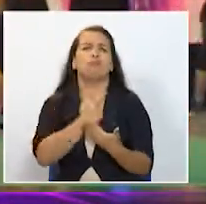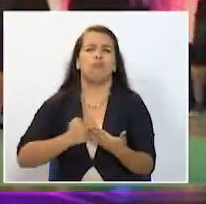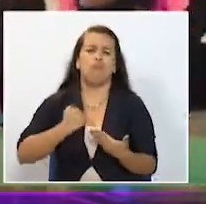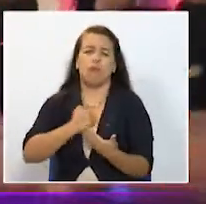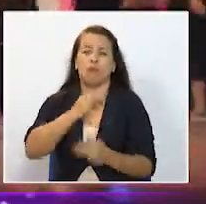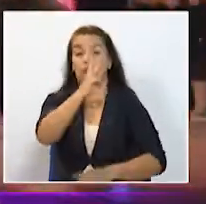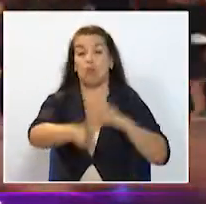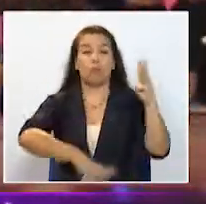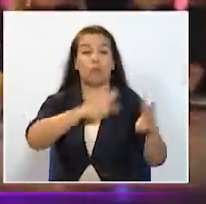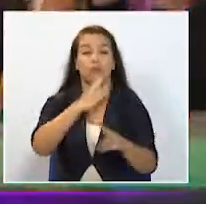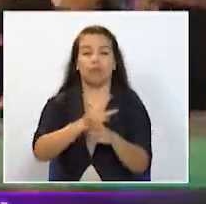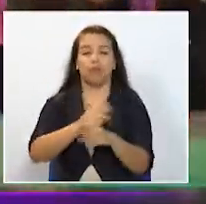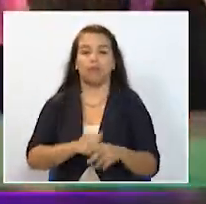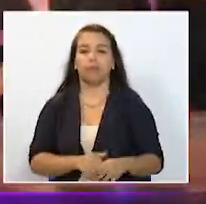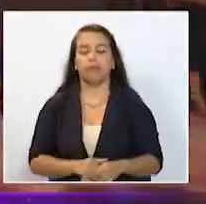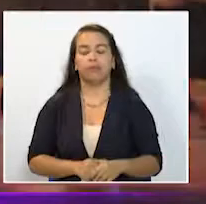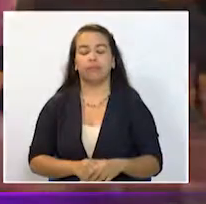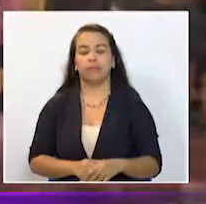mundial